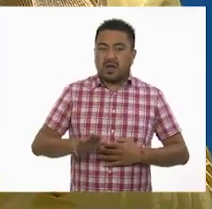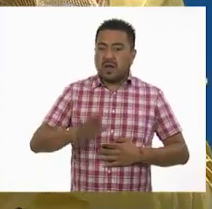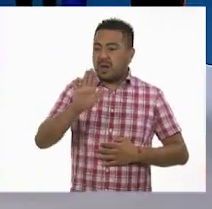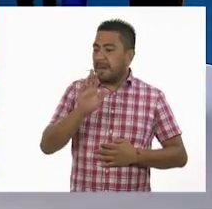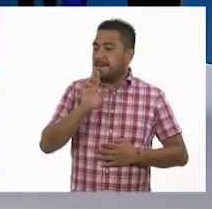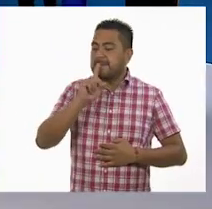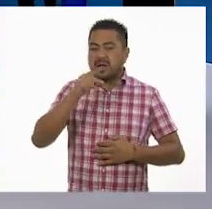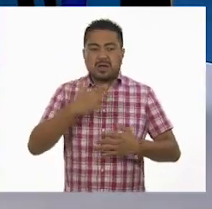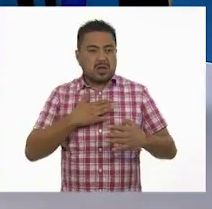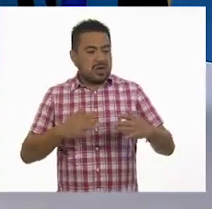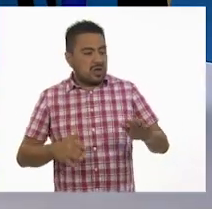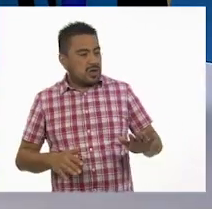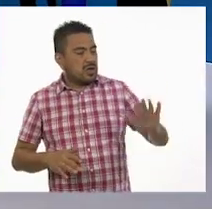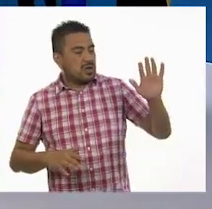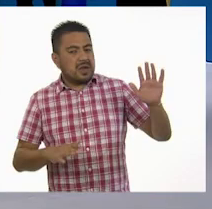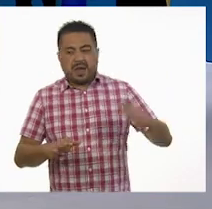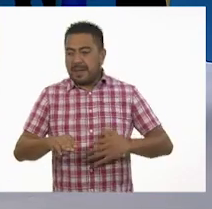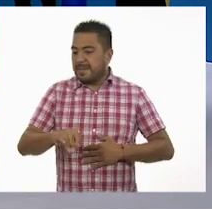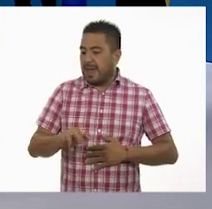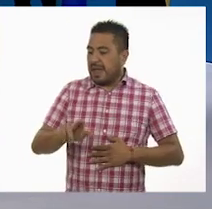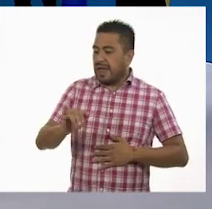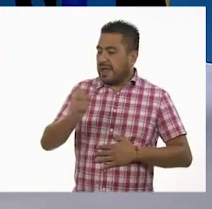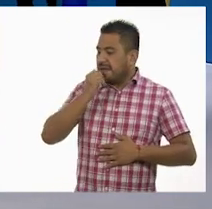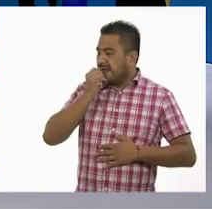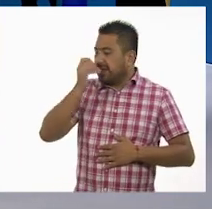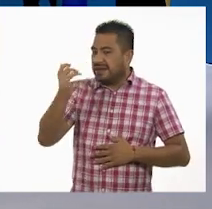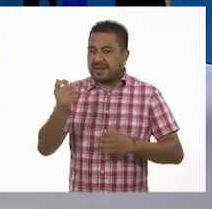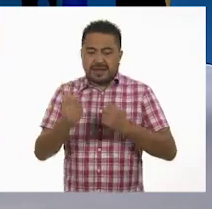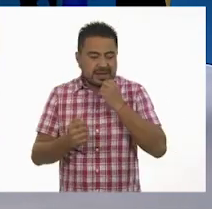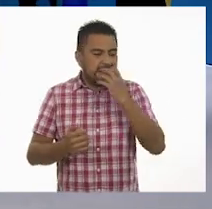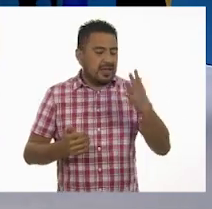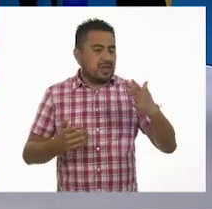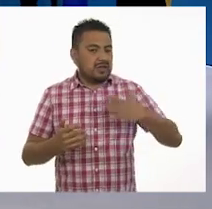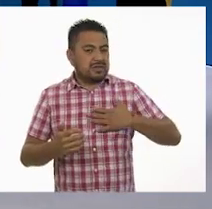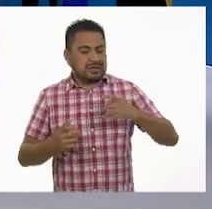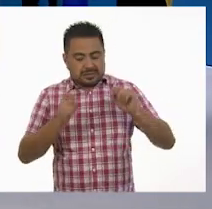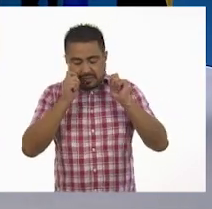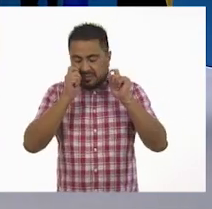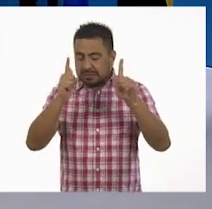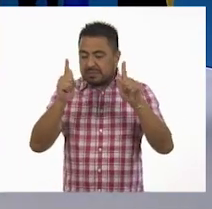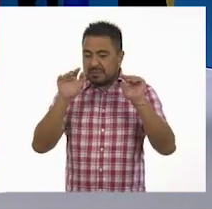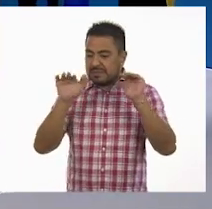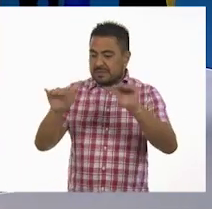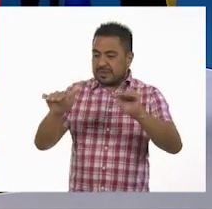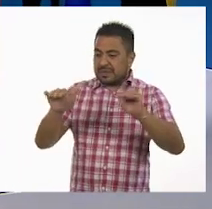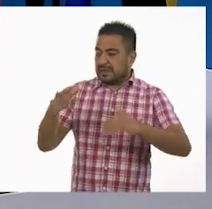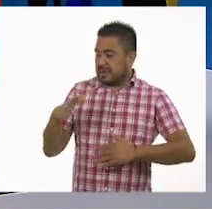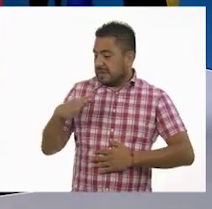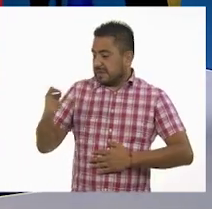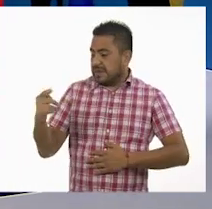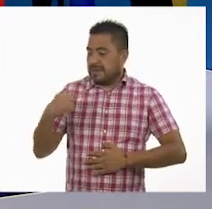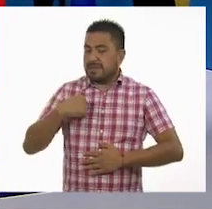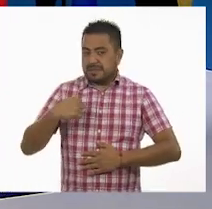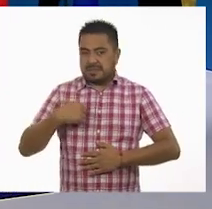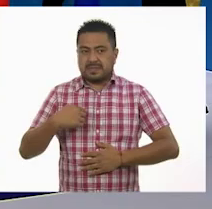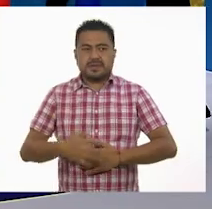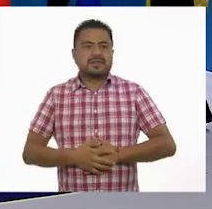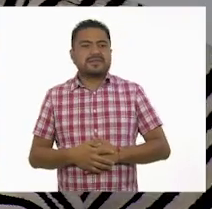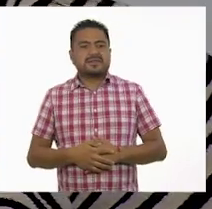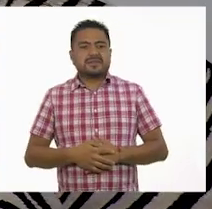opción. María, María, déjeme a mí. María, nos divertiremos, María. María,